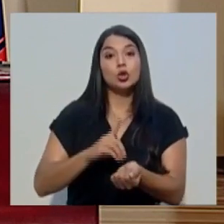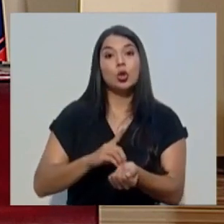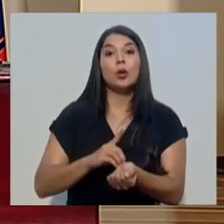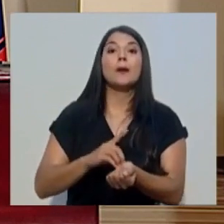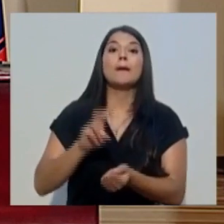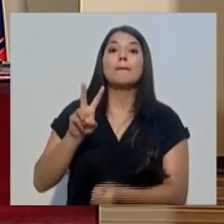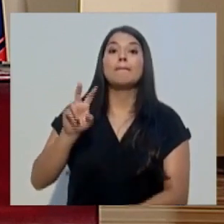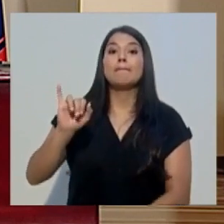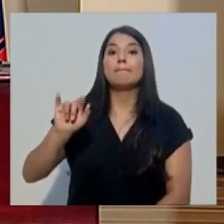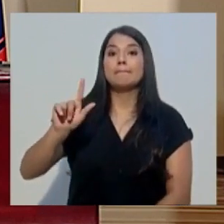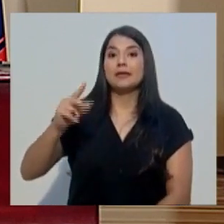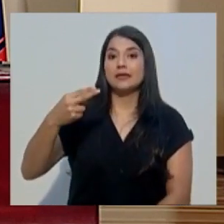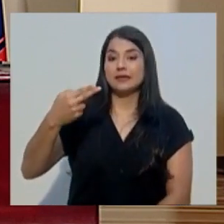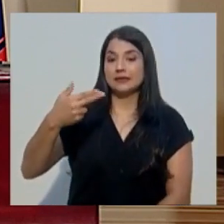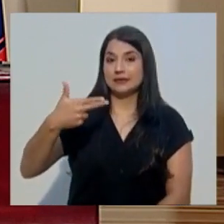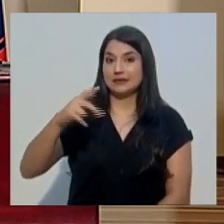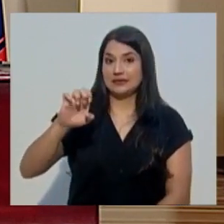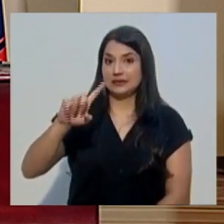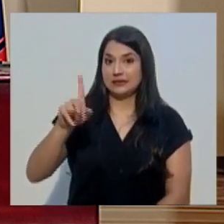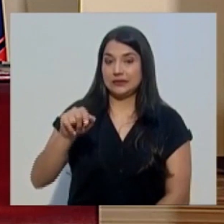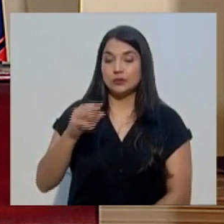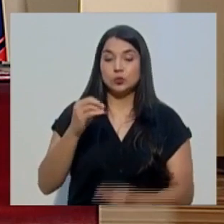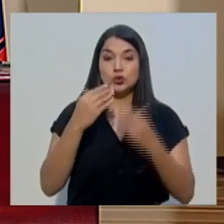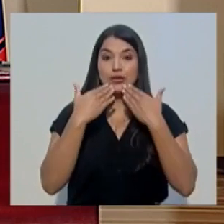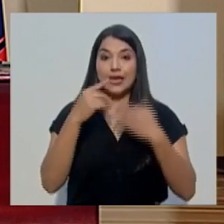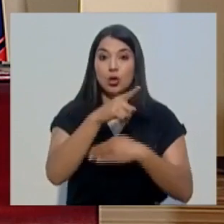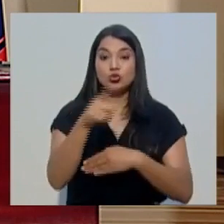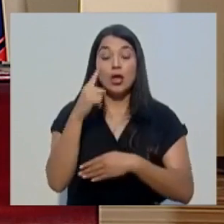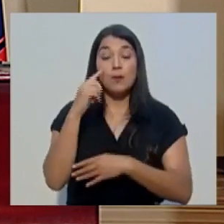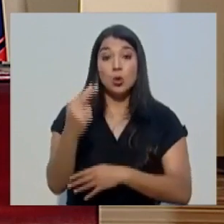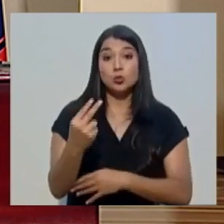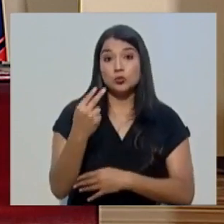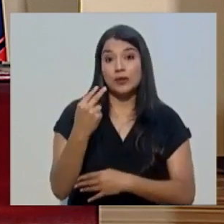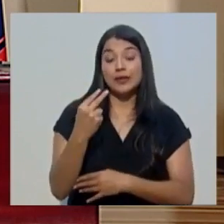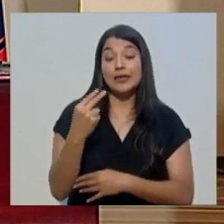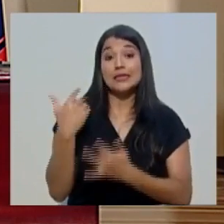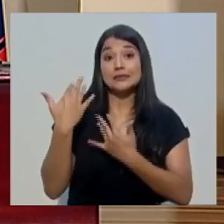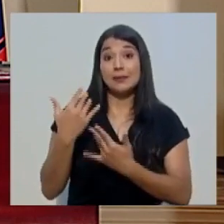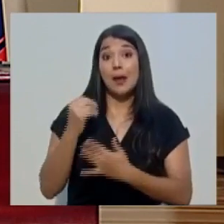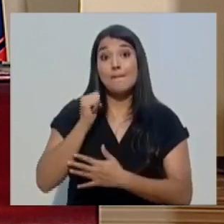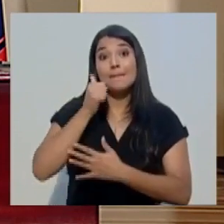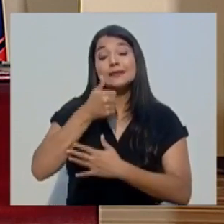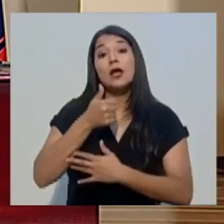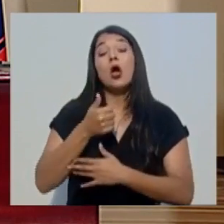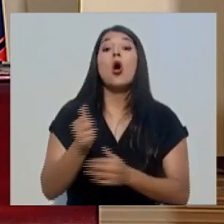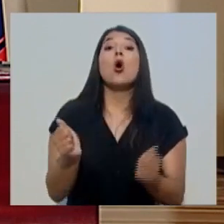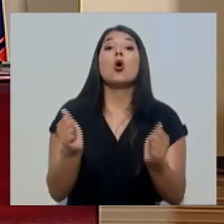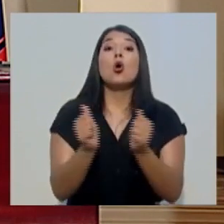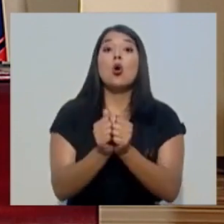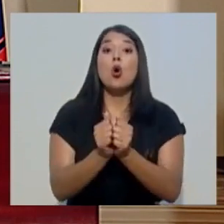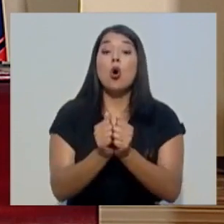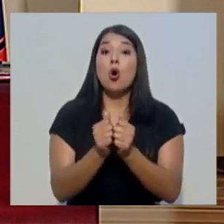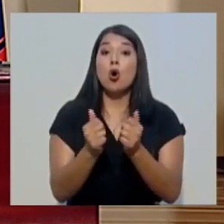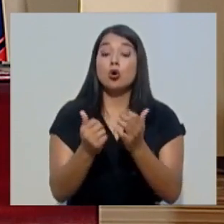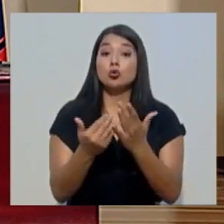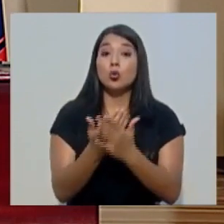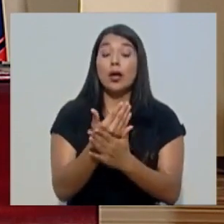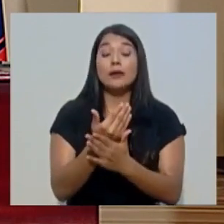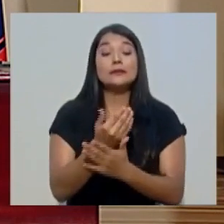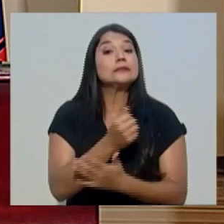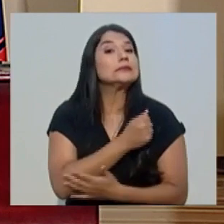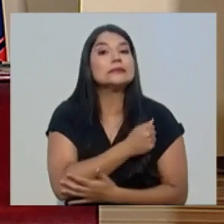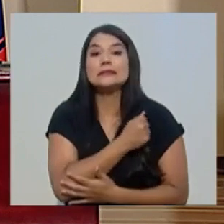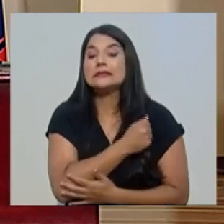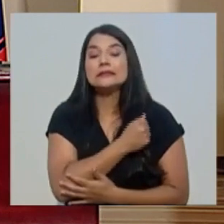Social, el doctor Mario Vilches. A ustedes muchas gracias por su sintonía. Los esperamos mañana con una nueva actualización.